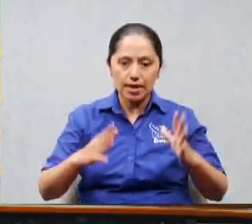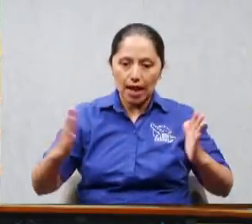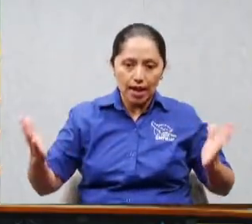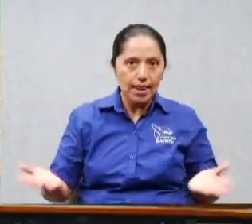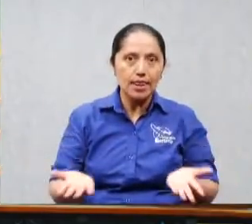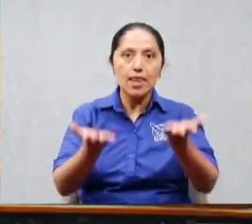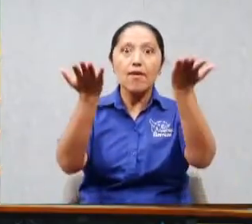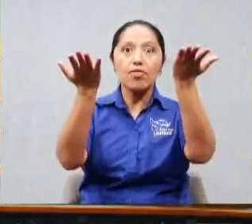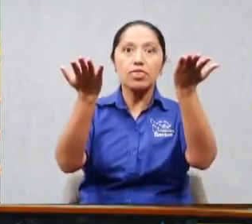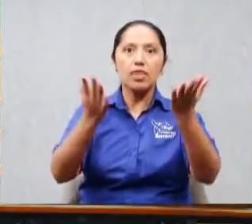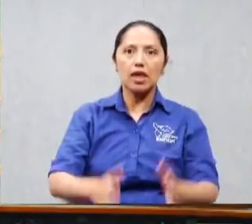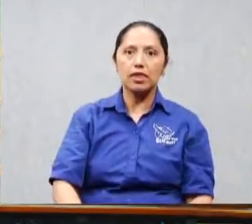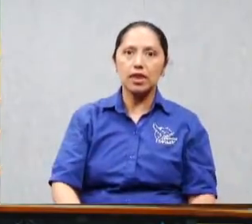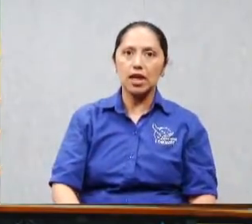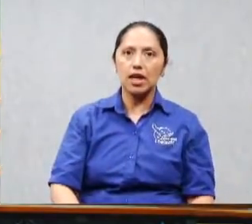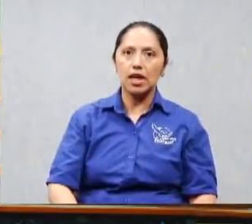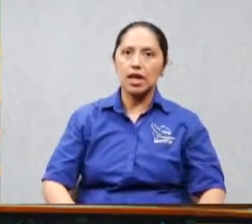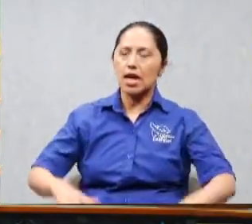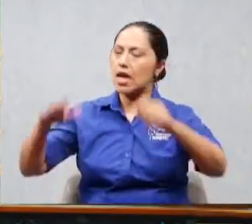cuál es tu Dios